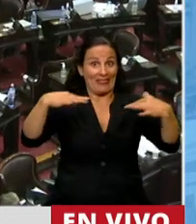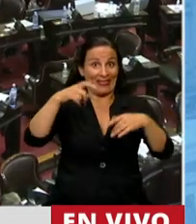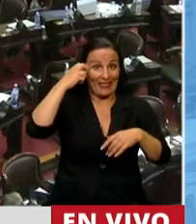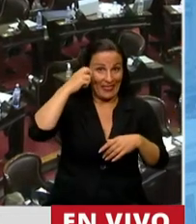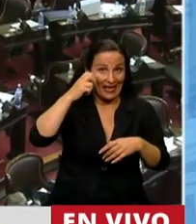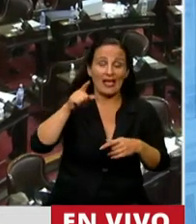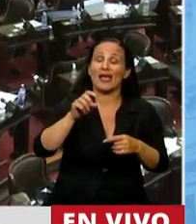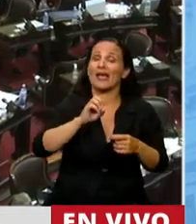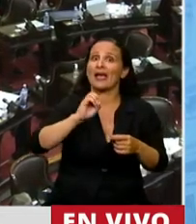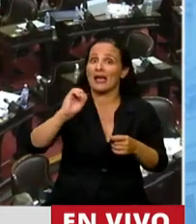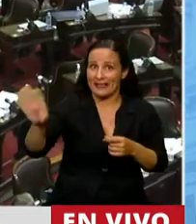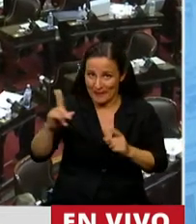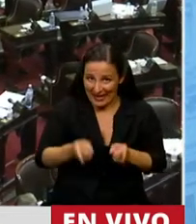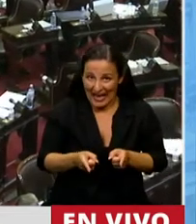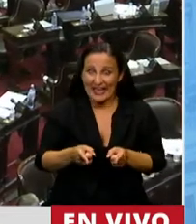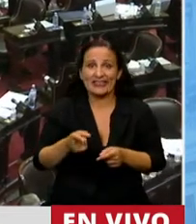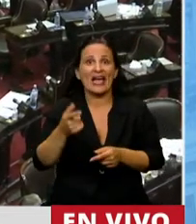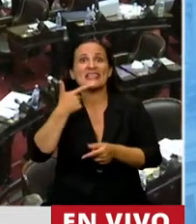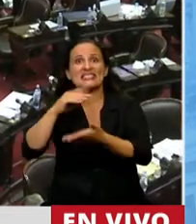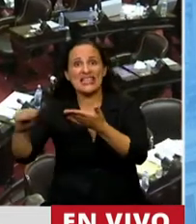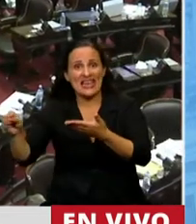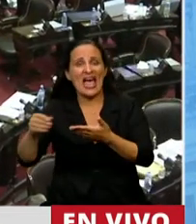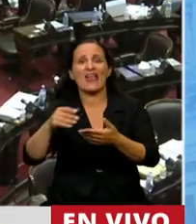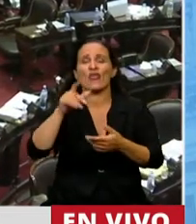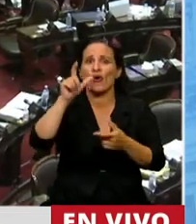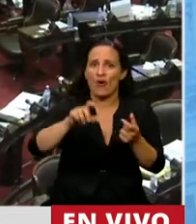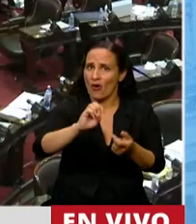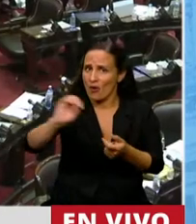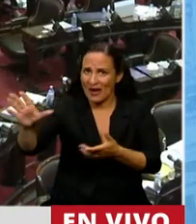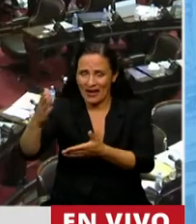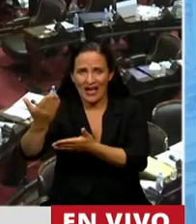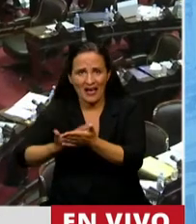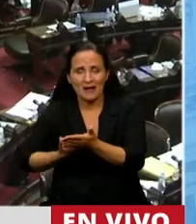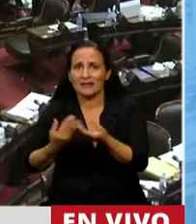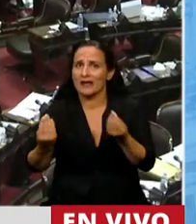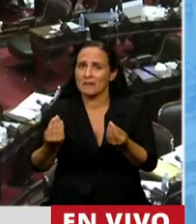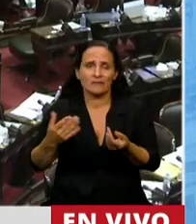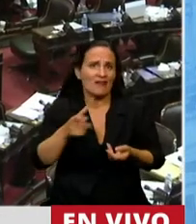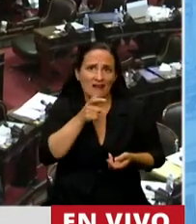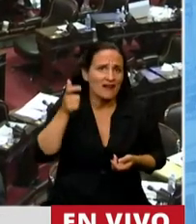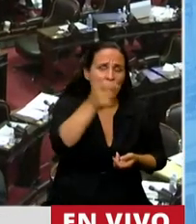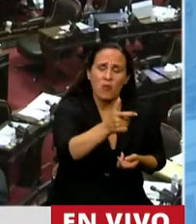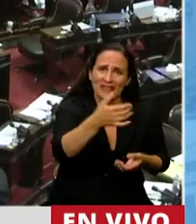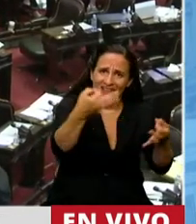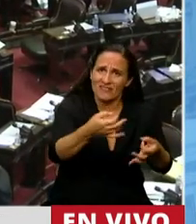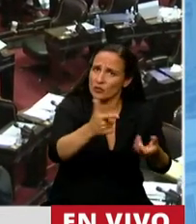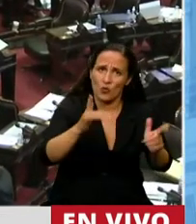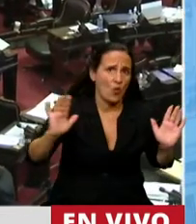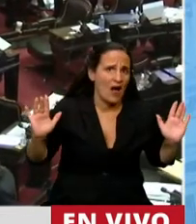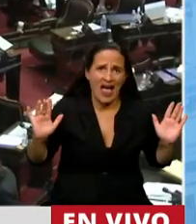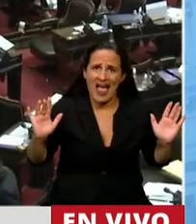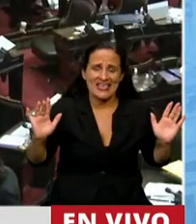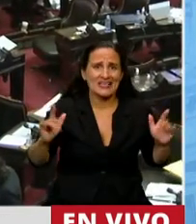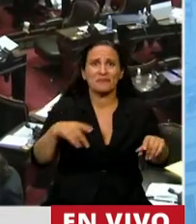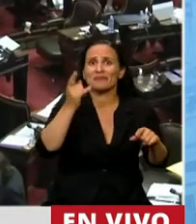a la Presidenta del Senado, porque no hay una respuesta favorable y siguen aumentando las